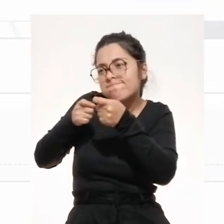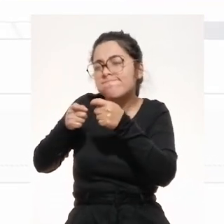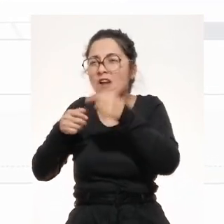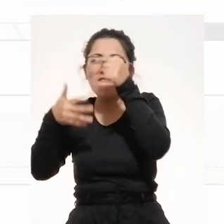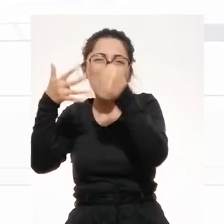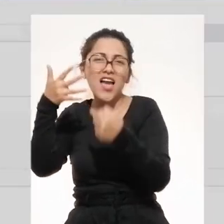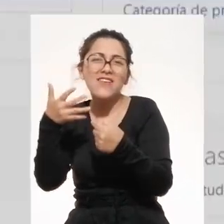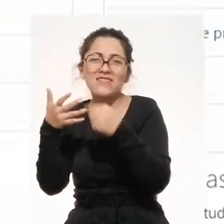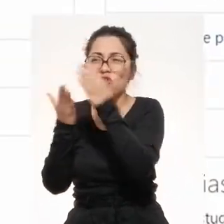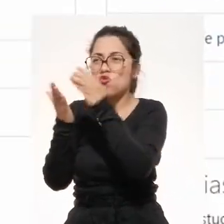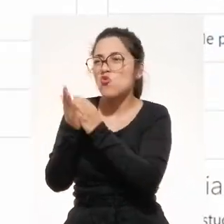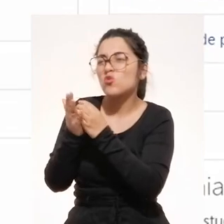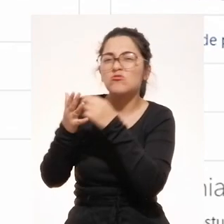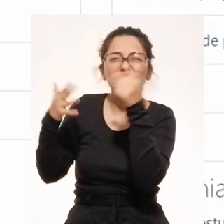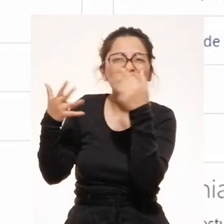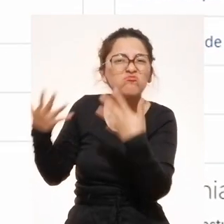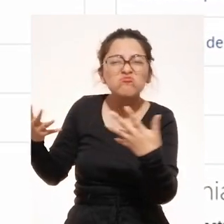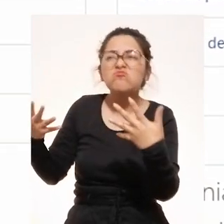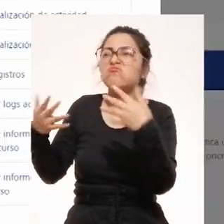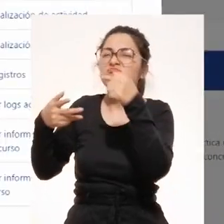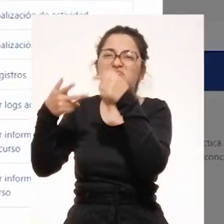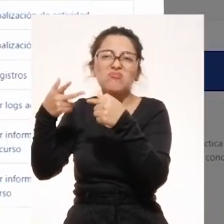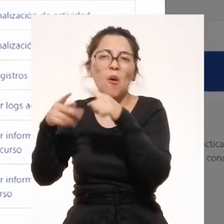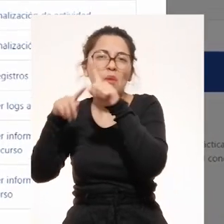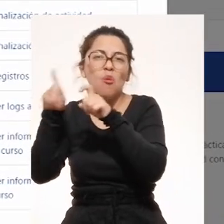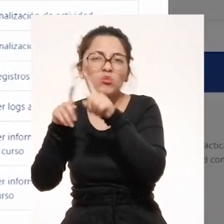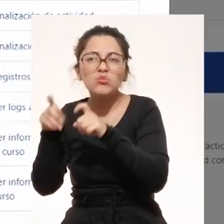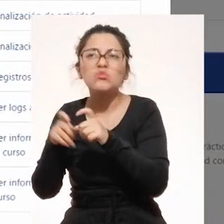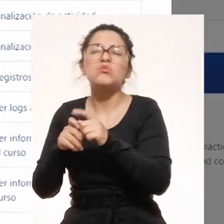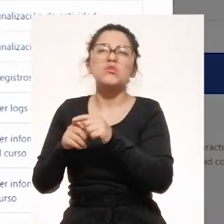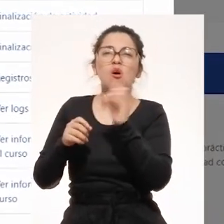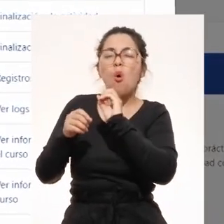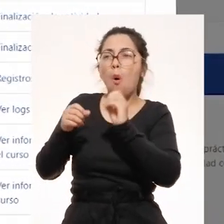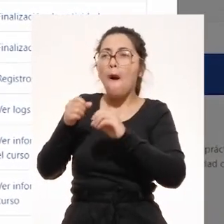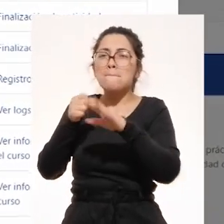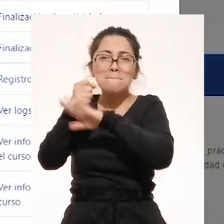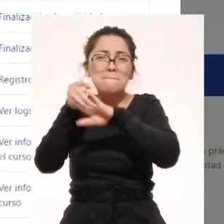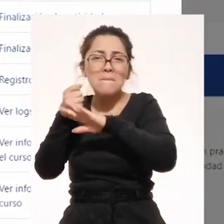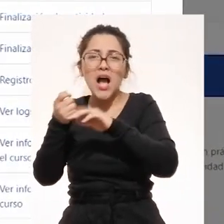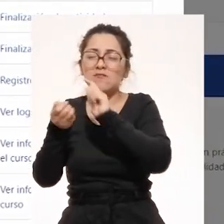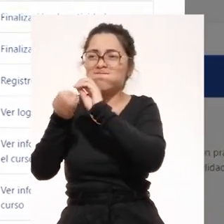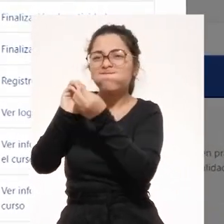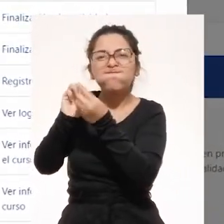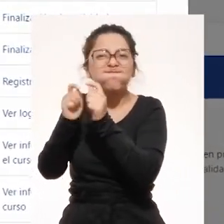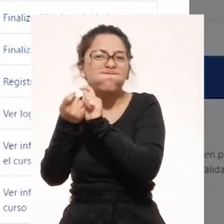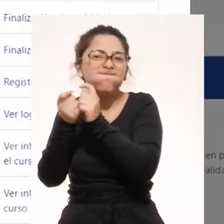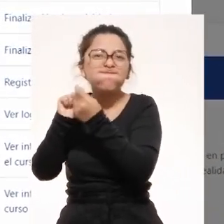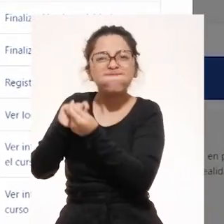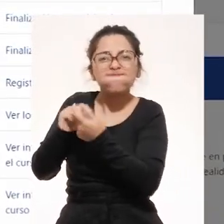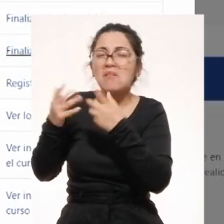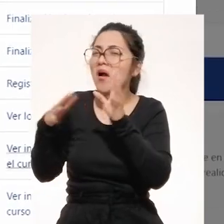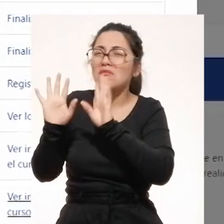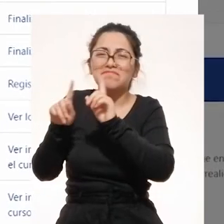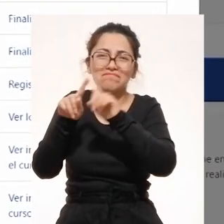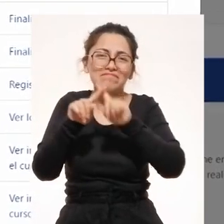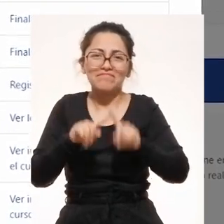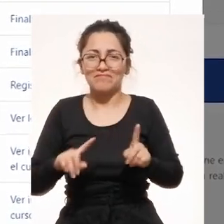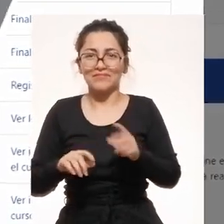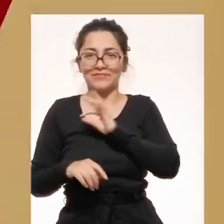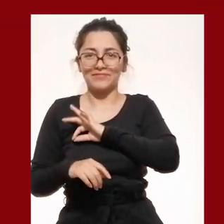podrá gestionar actividades del curso, banco de preguntas, configuraciones generales, creación de grupos,